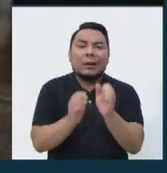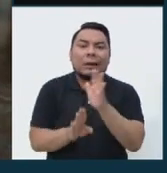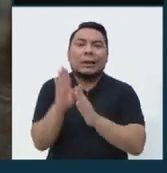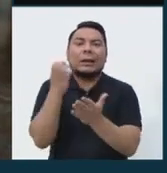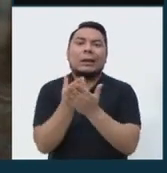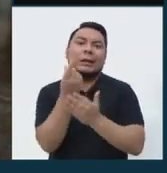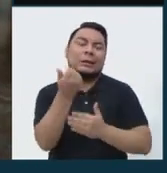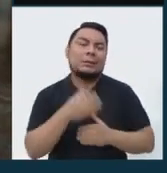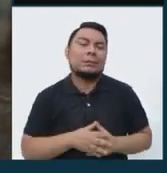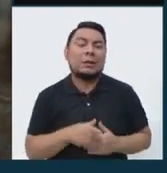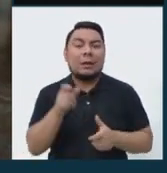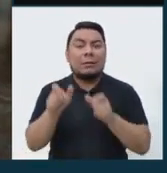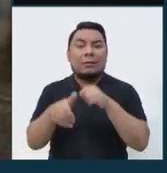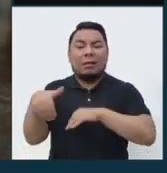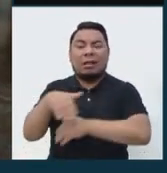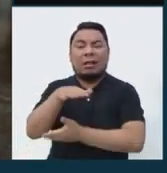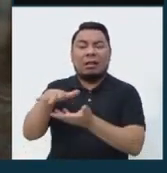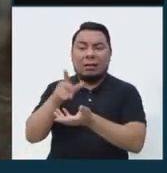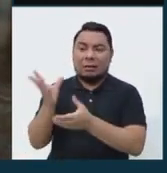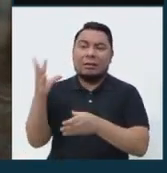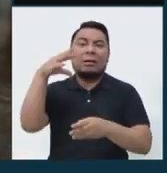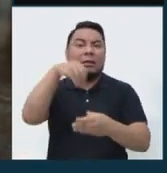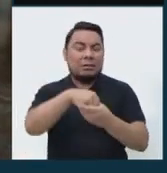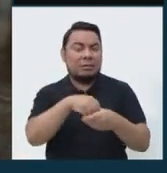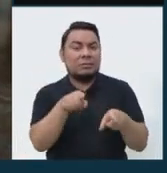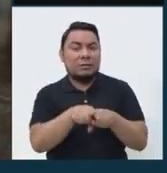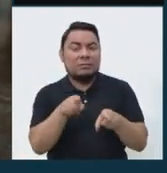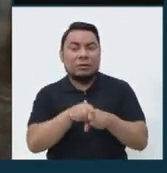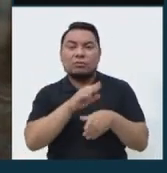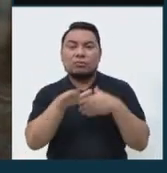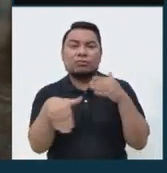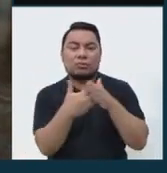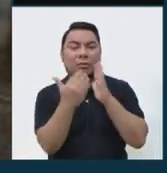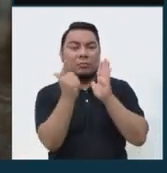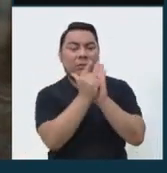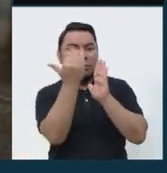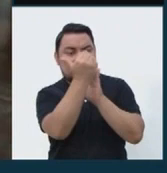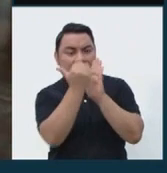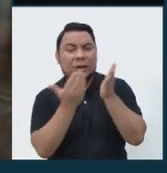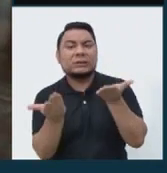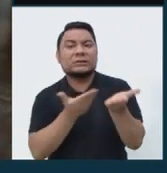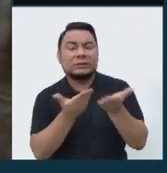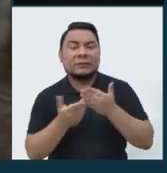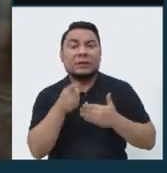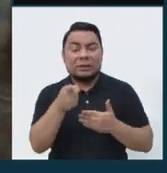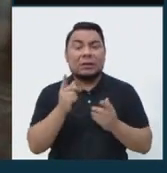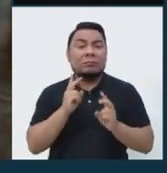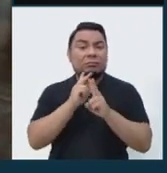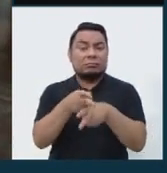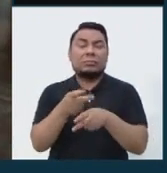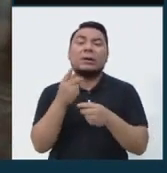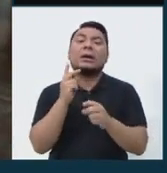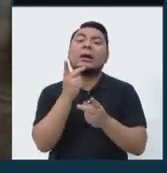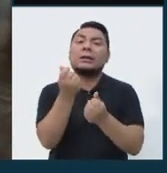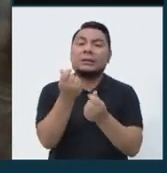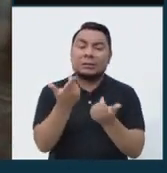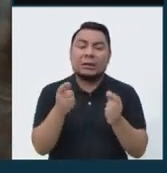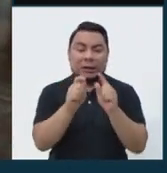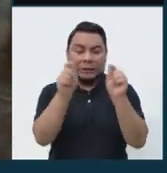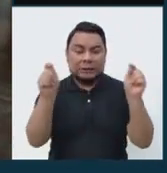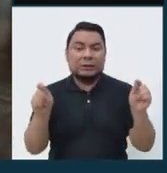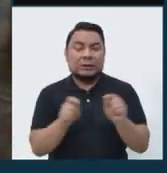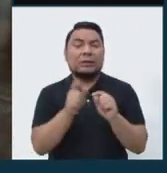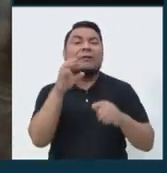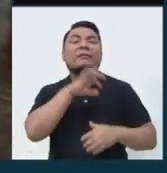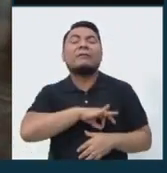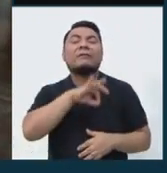personas informales van a ingresar también a esta persona de saneamiento físico legal que van a poder acceder a créditos con la titulación y